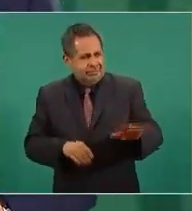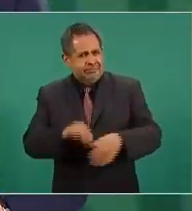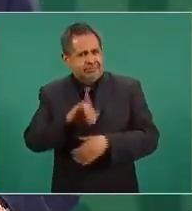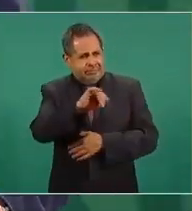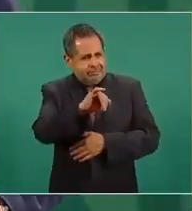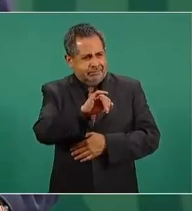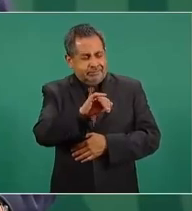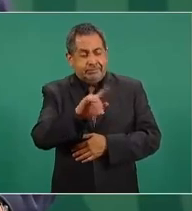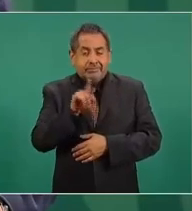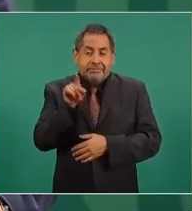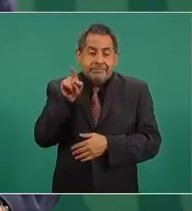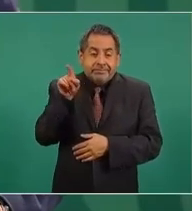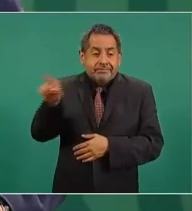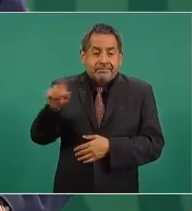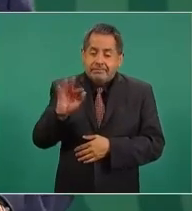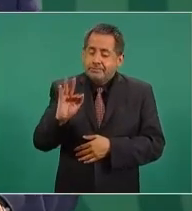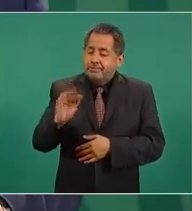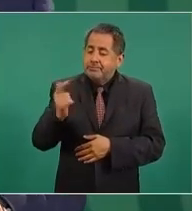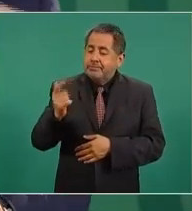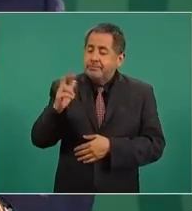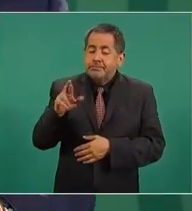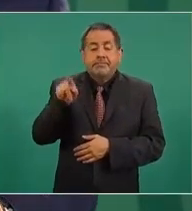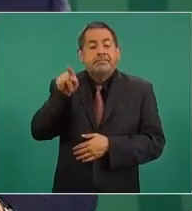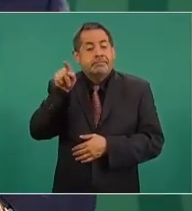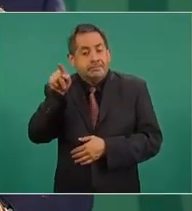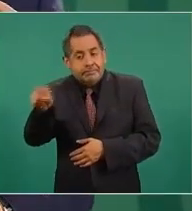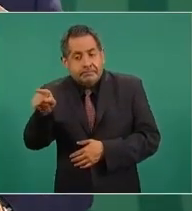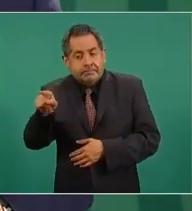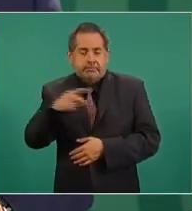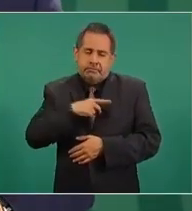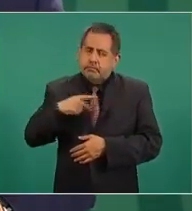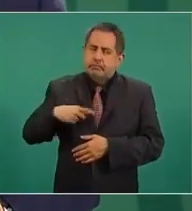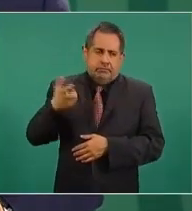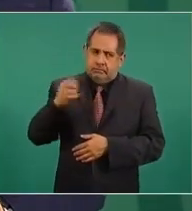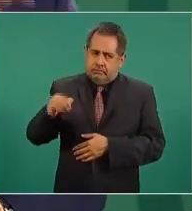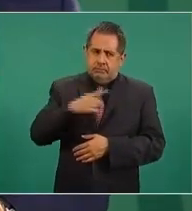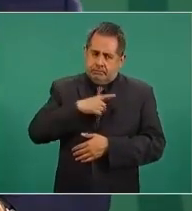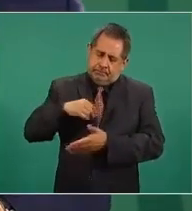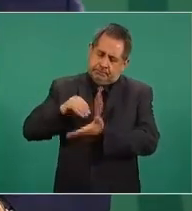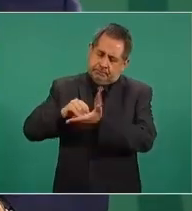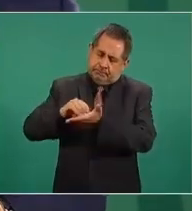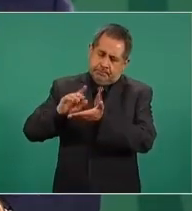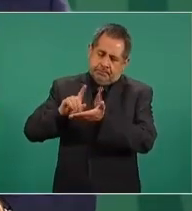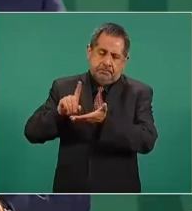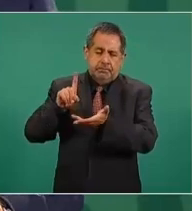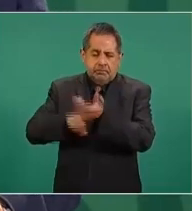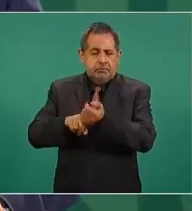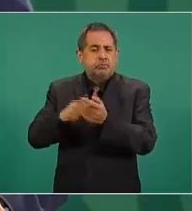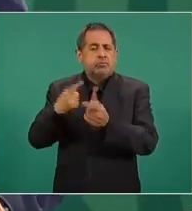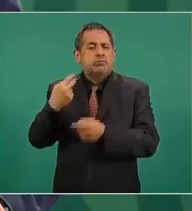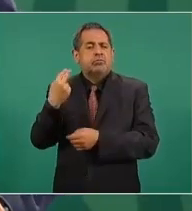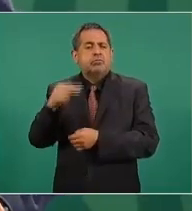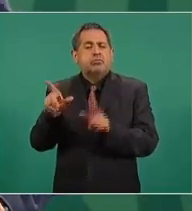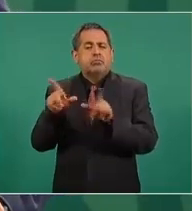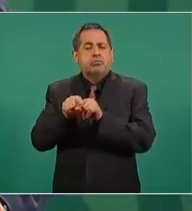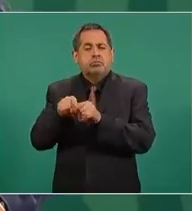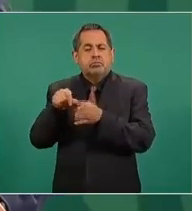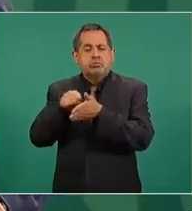expediente de la Procuraduría, porque están obligados a hacerlo por la situación